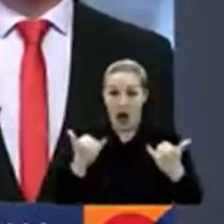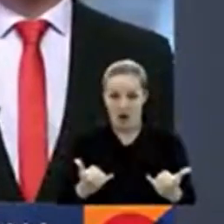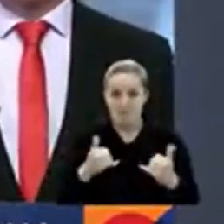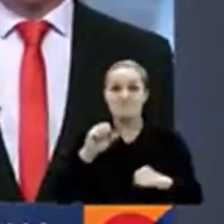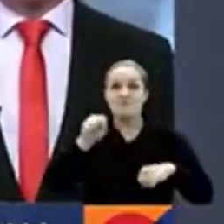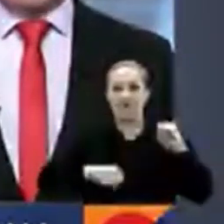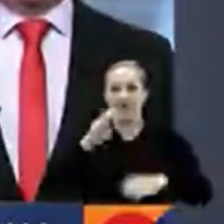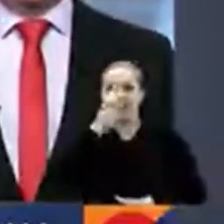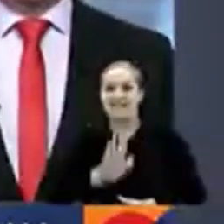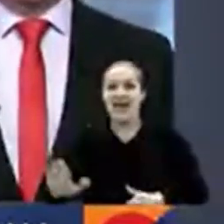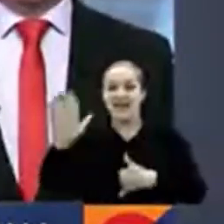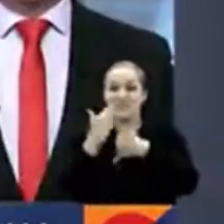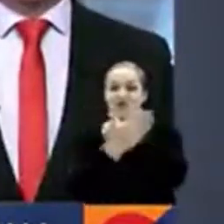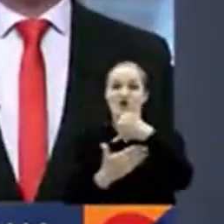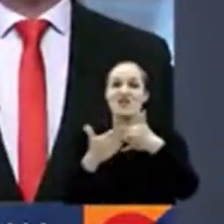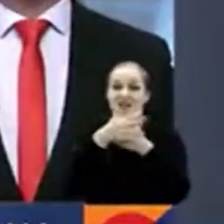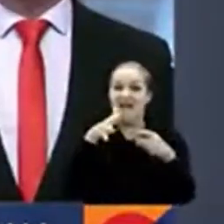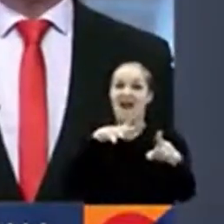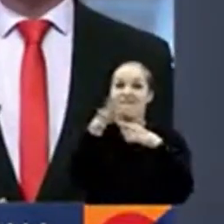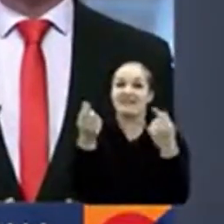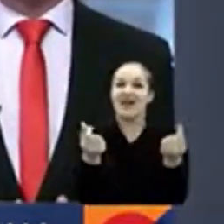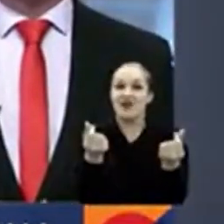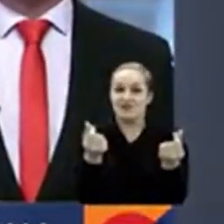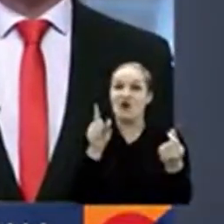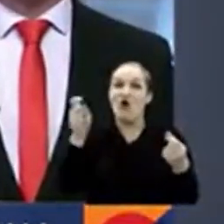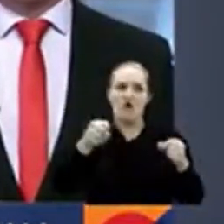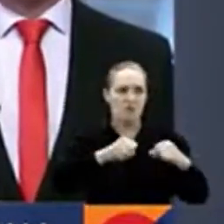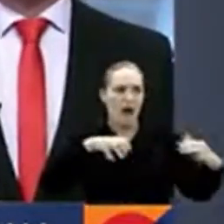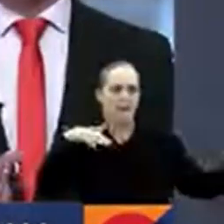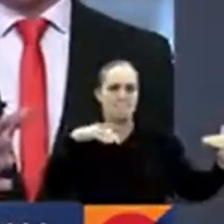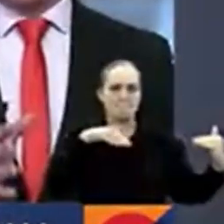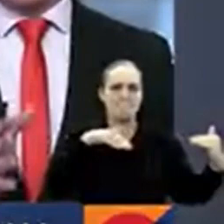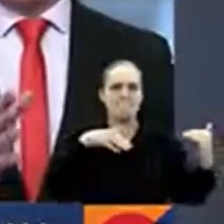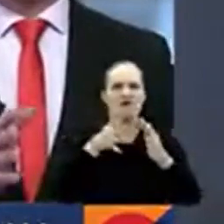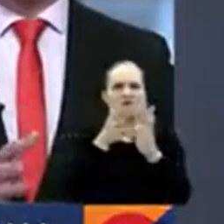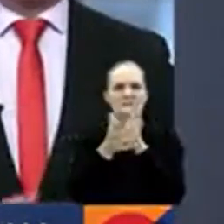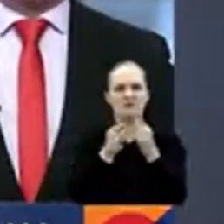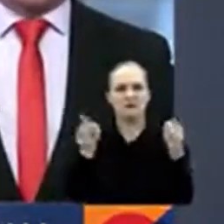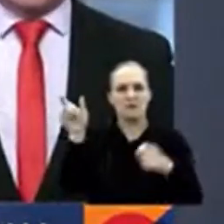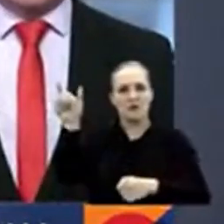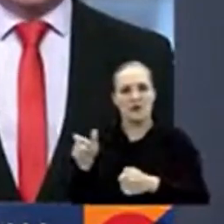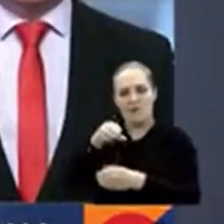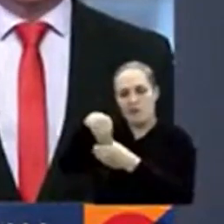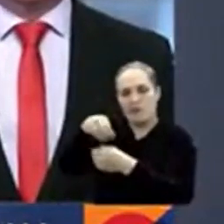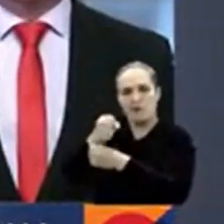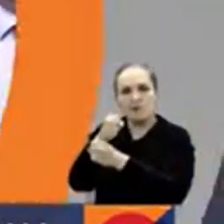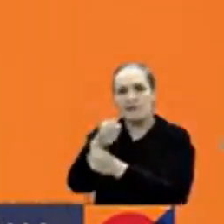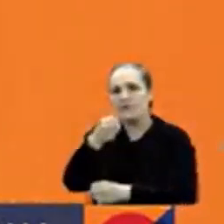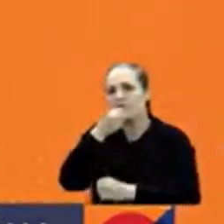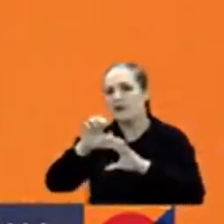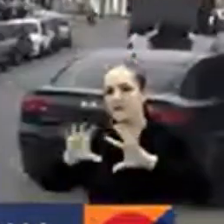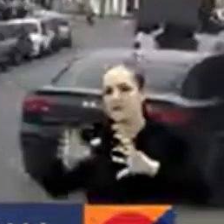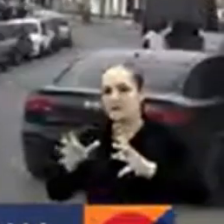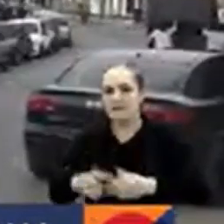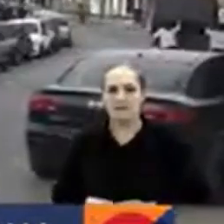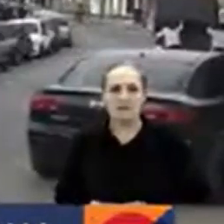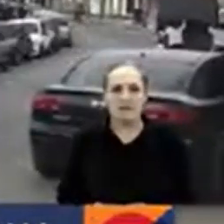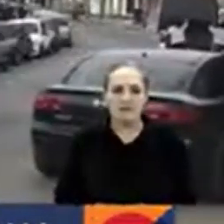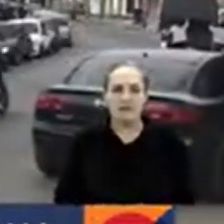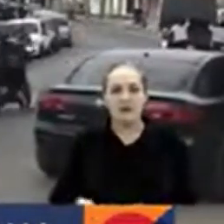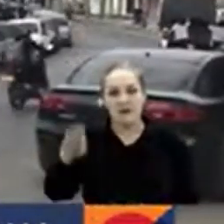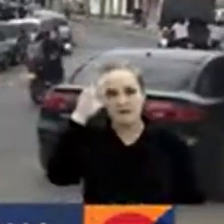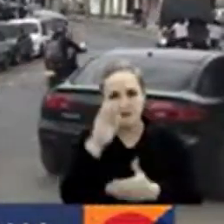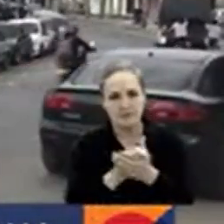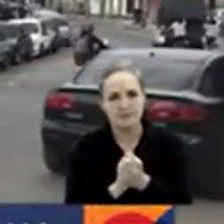nacional económica. Nuestro compañero John Vivas, periodista de Radio Nacional, nos envía el siguiente informe. Un cordial